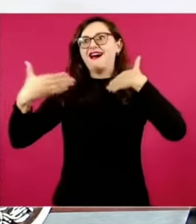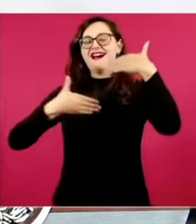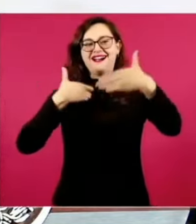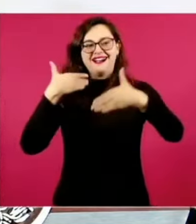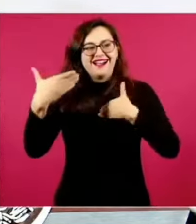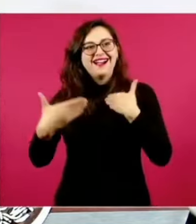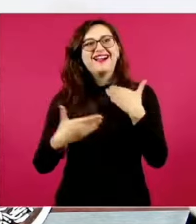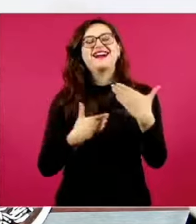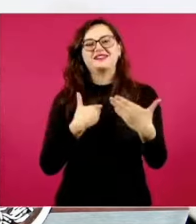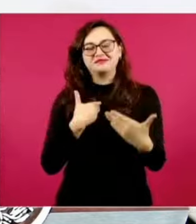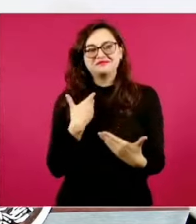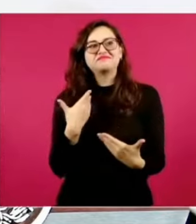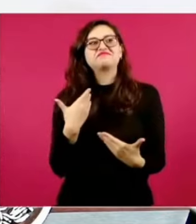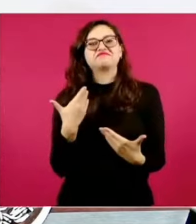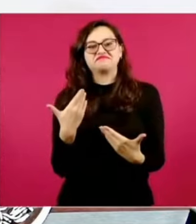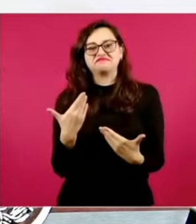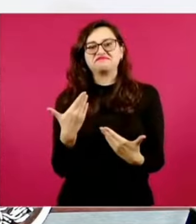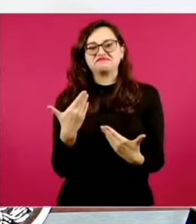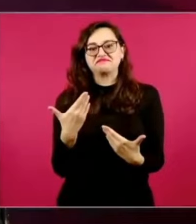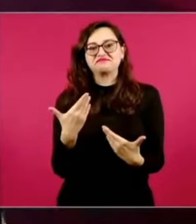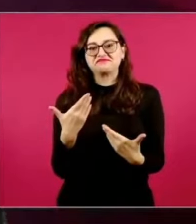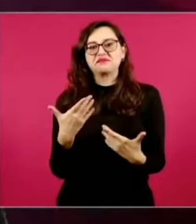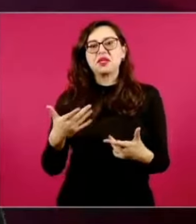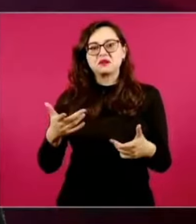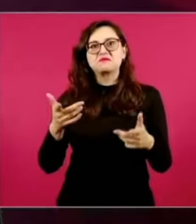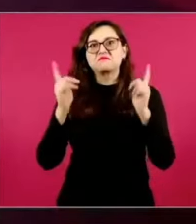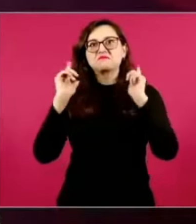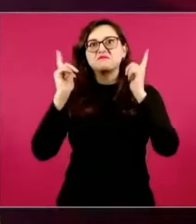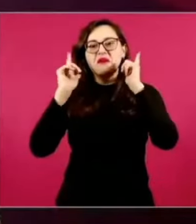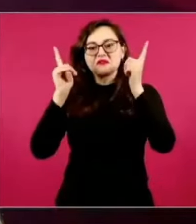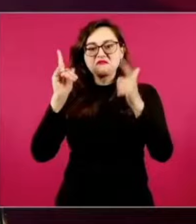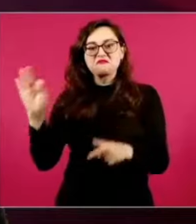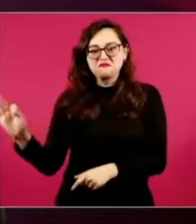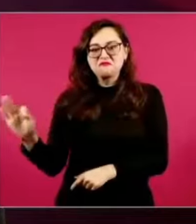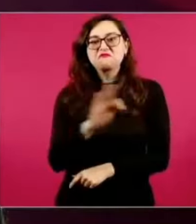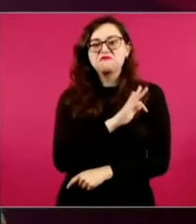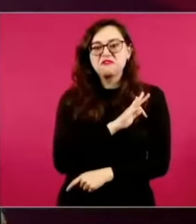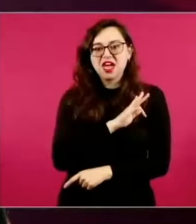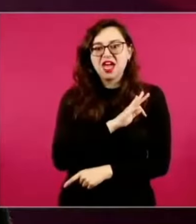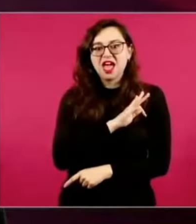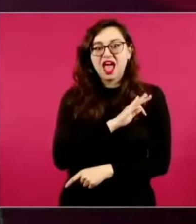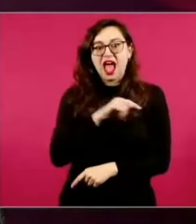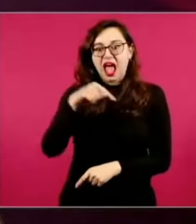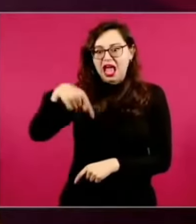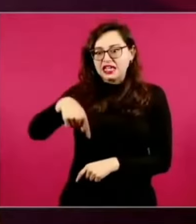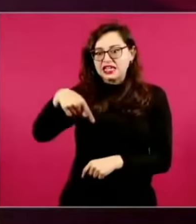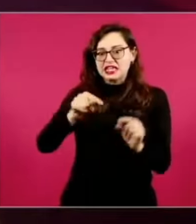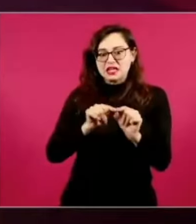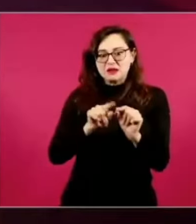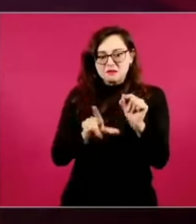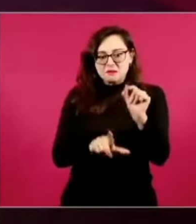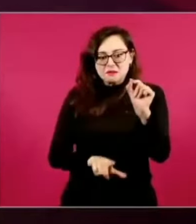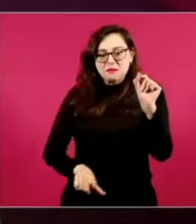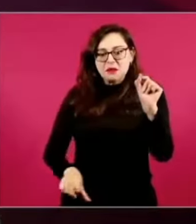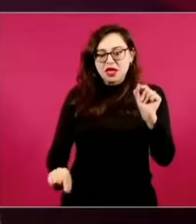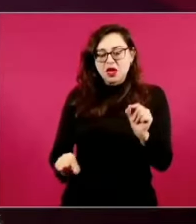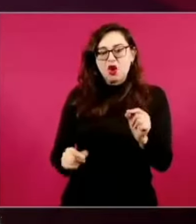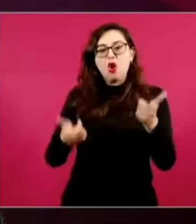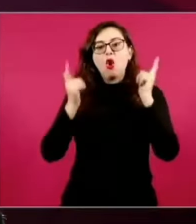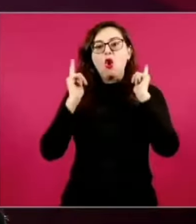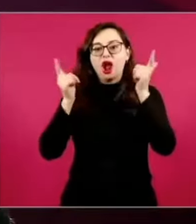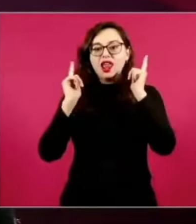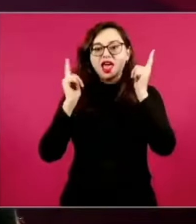esperanzados para que eso que está viviendo el pueblo mexicano también lo podamos vivir